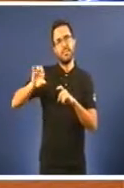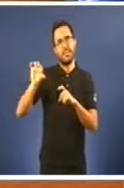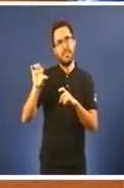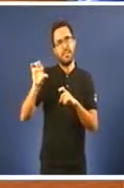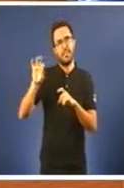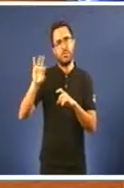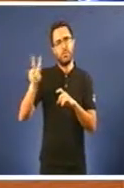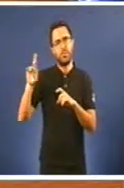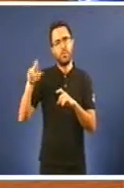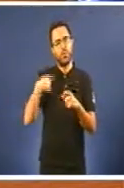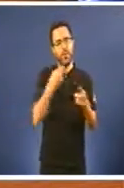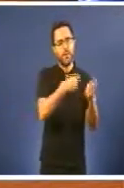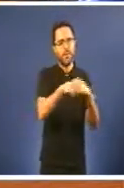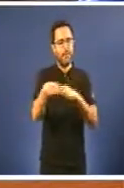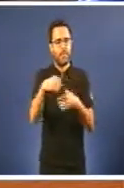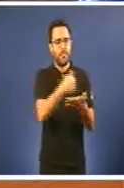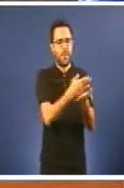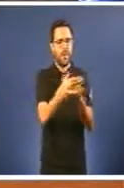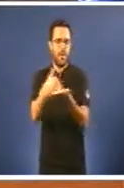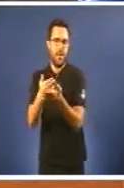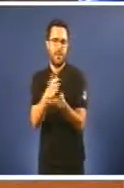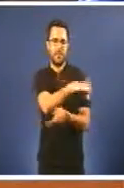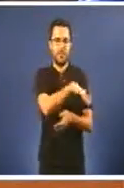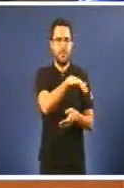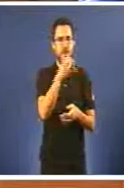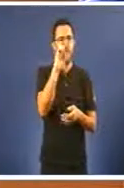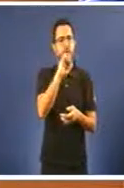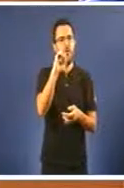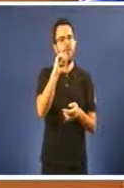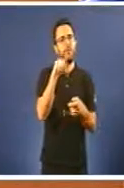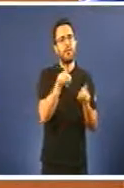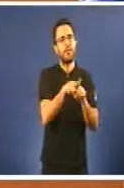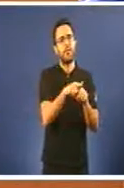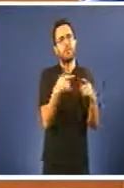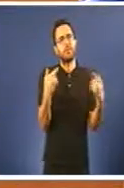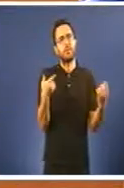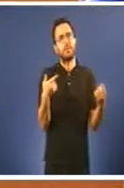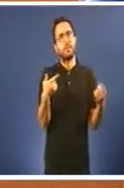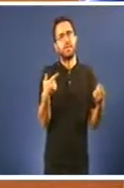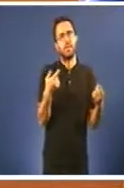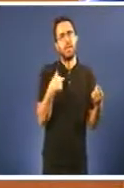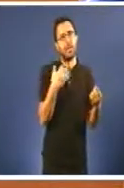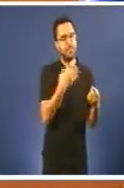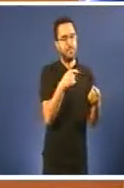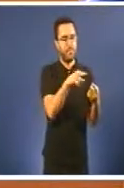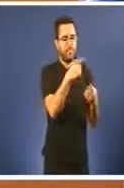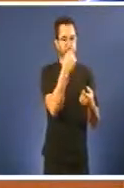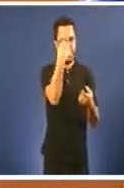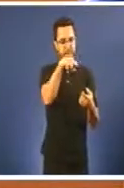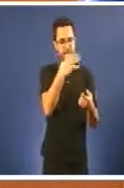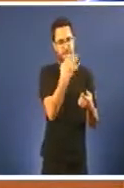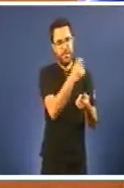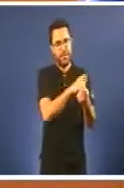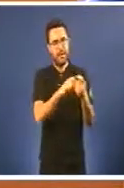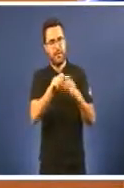existían fundamentos jurídicos suficientes de que se deberían reverter esas parcelas. Dende logo, unha auténtica